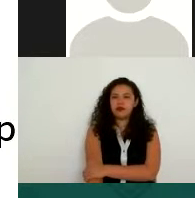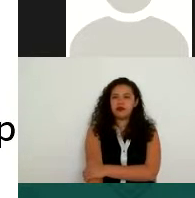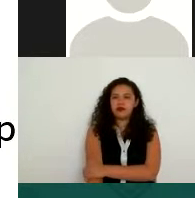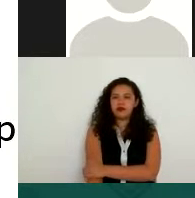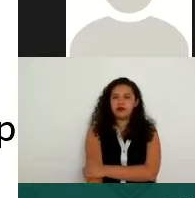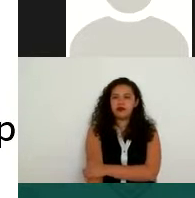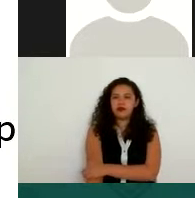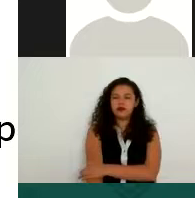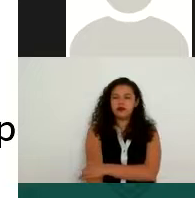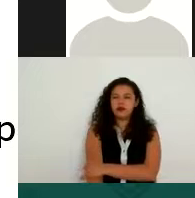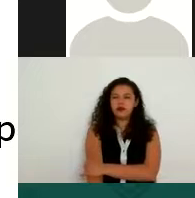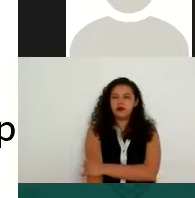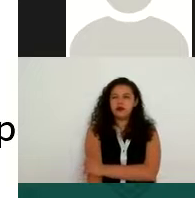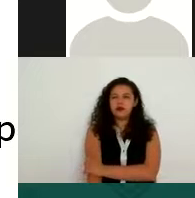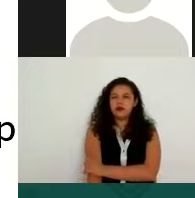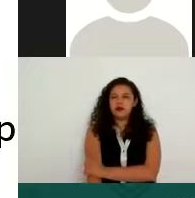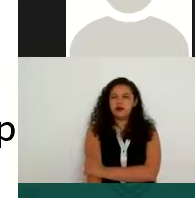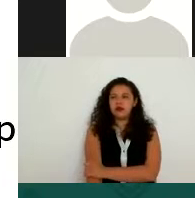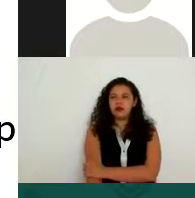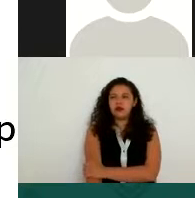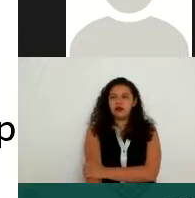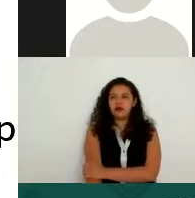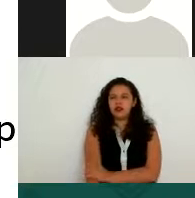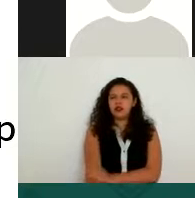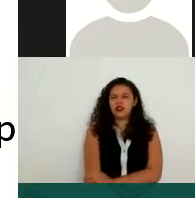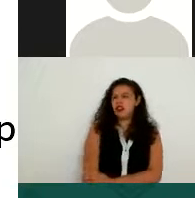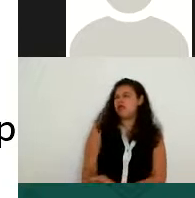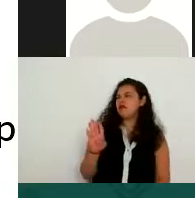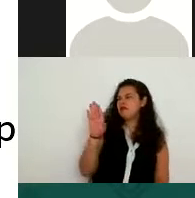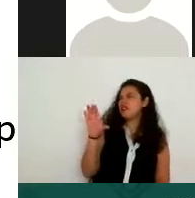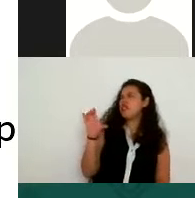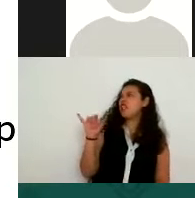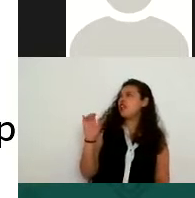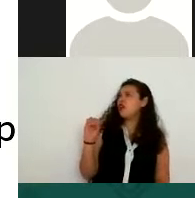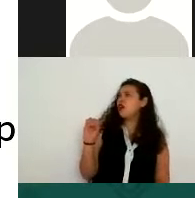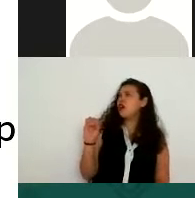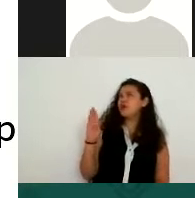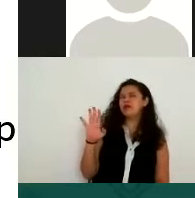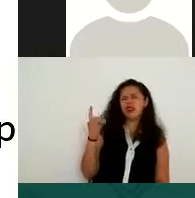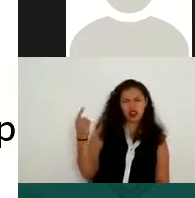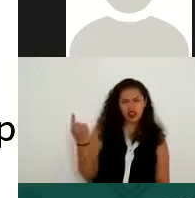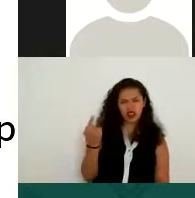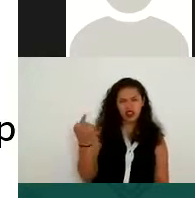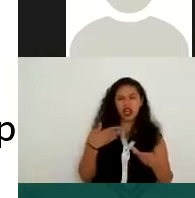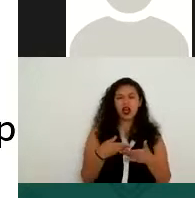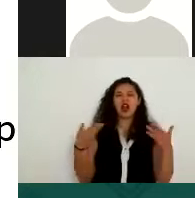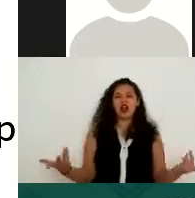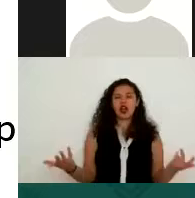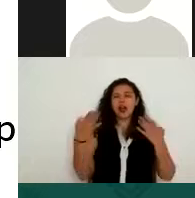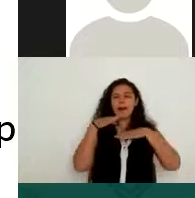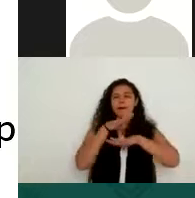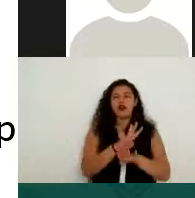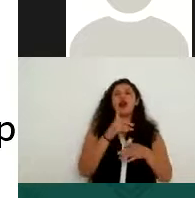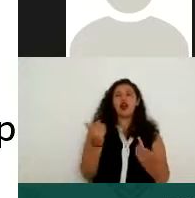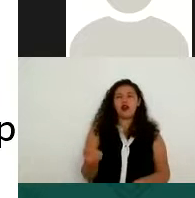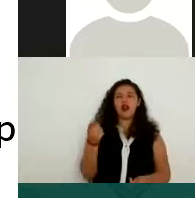Biométrico. ¿Bio qué? Es como ahora en los bancos que hacen como una biometría. Así